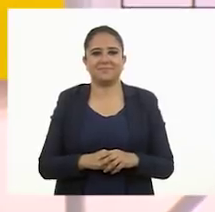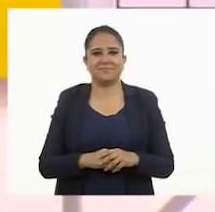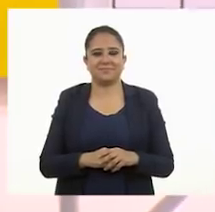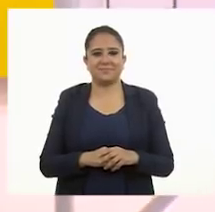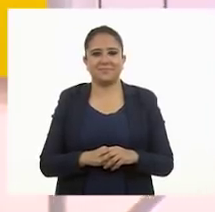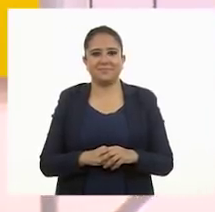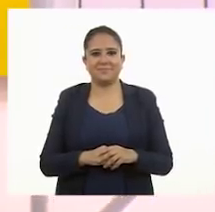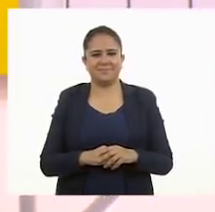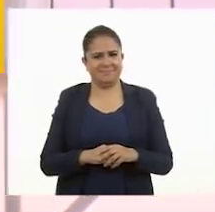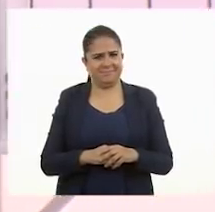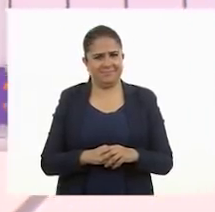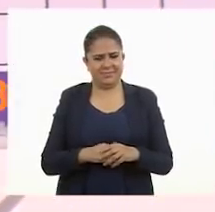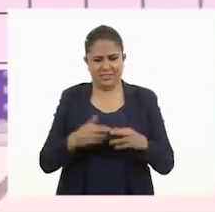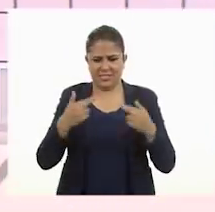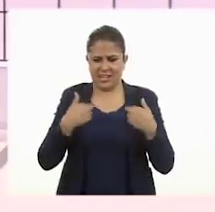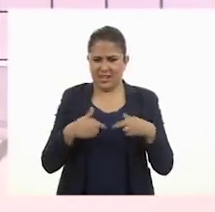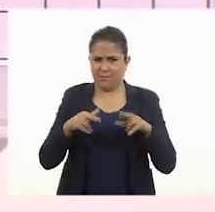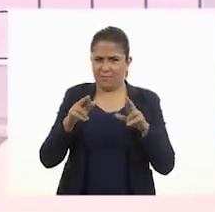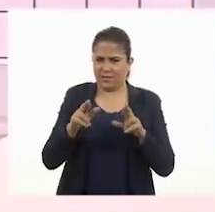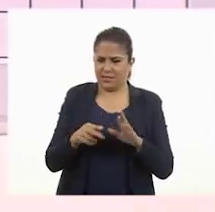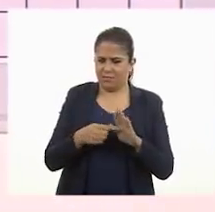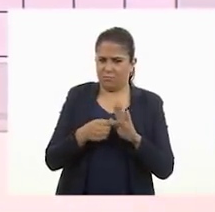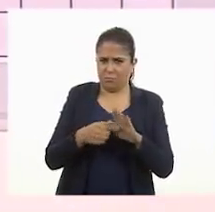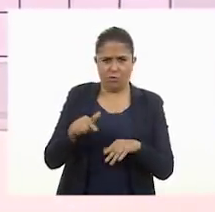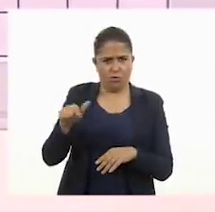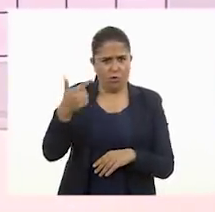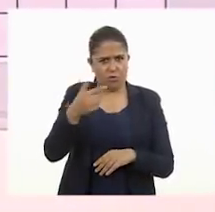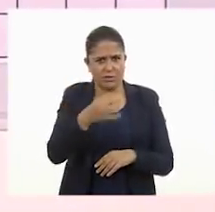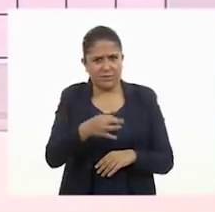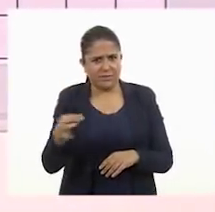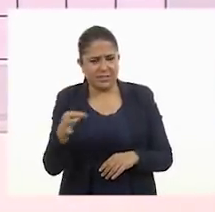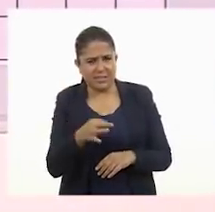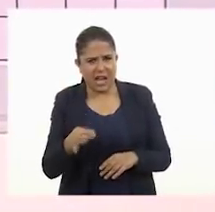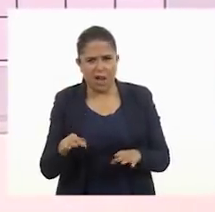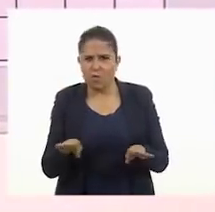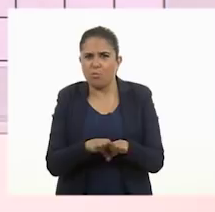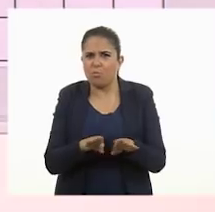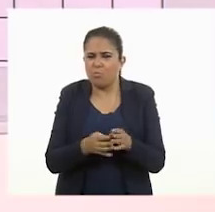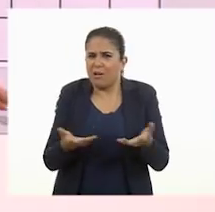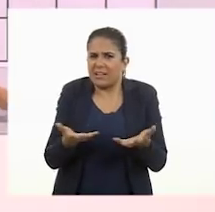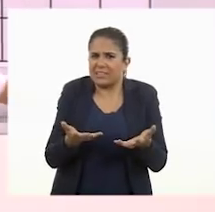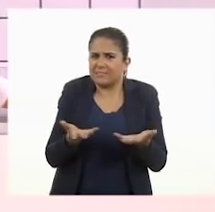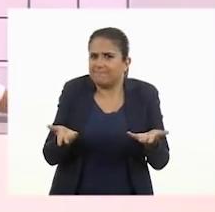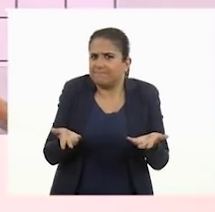¿Hay que representar doce fichas? ¿Cómo le haré?